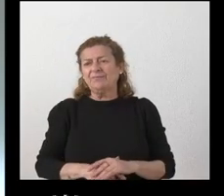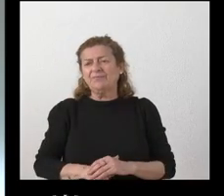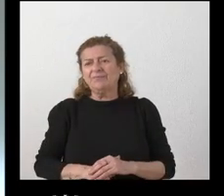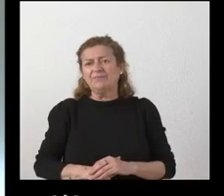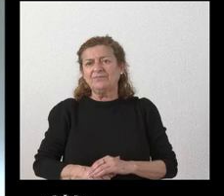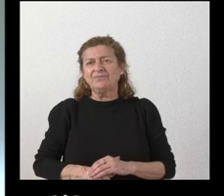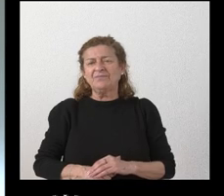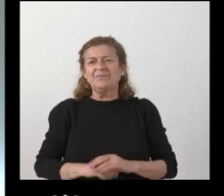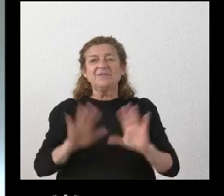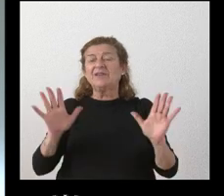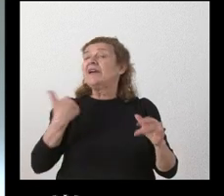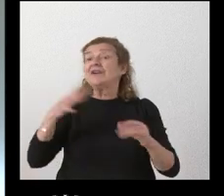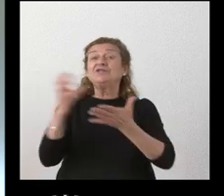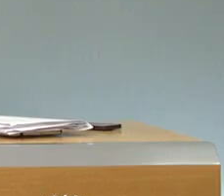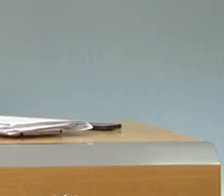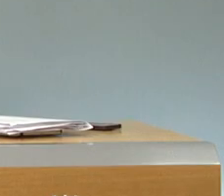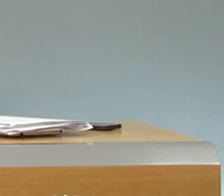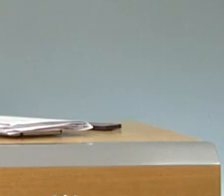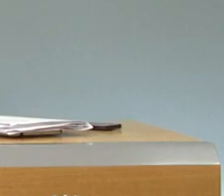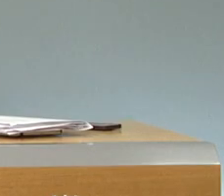ya es todo gracias gracias